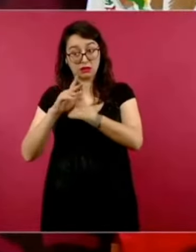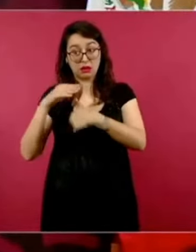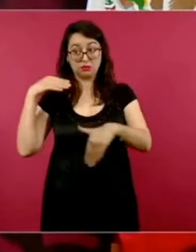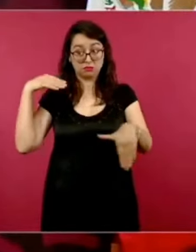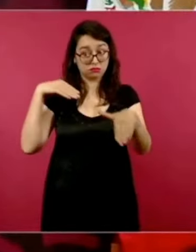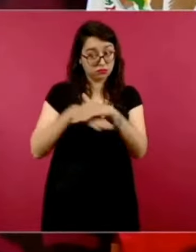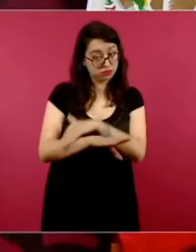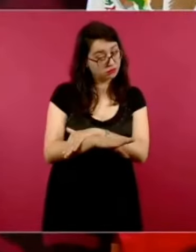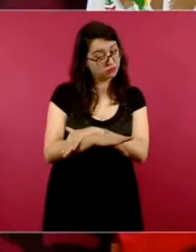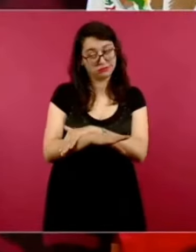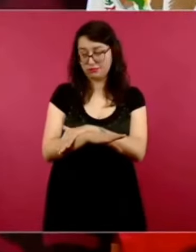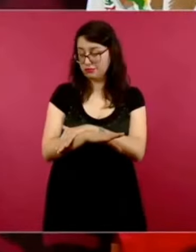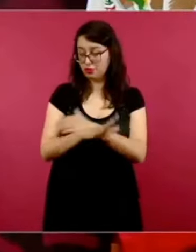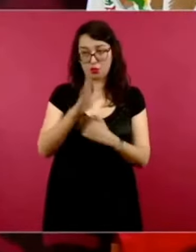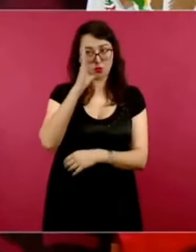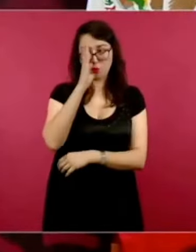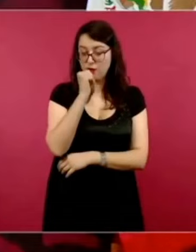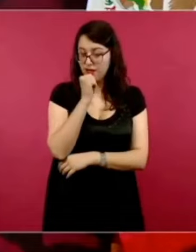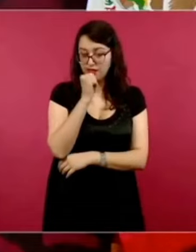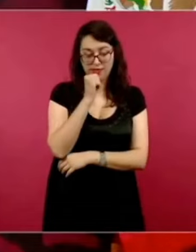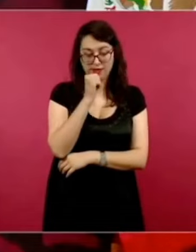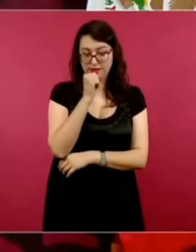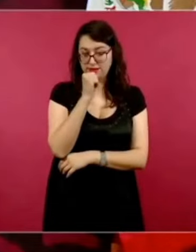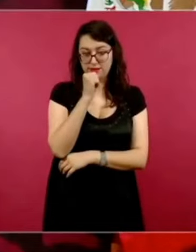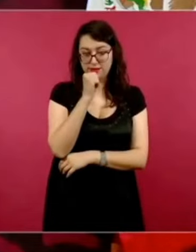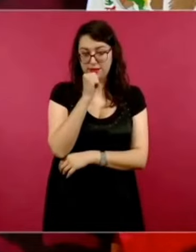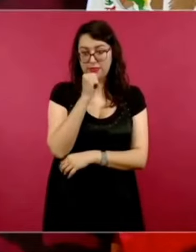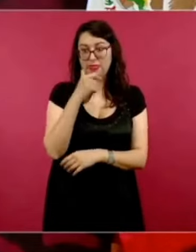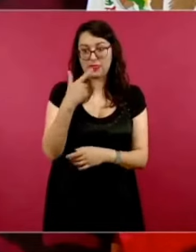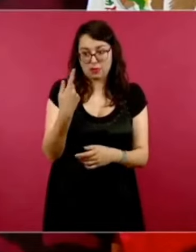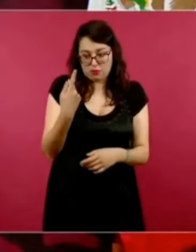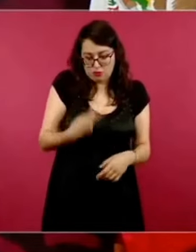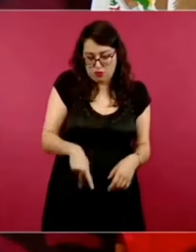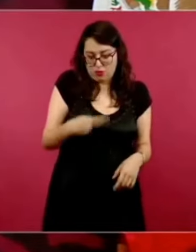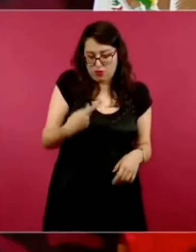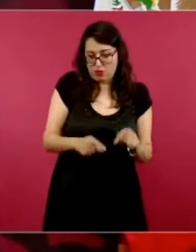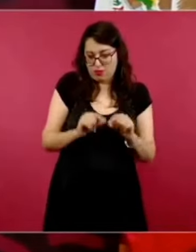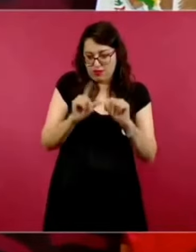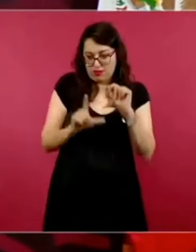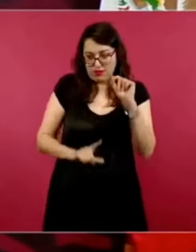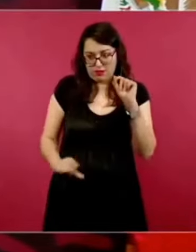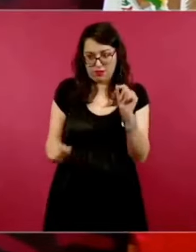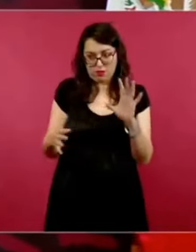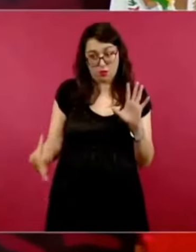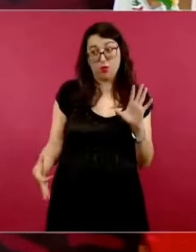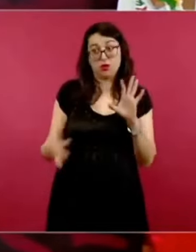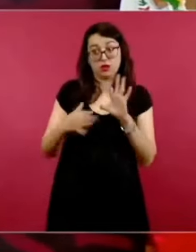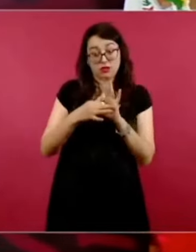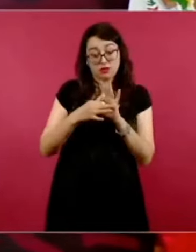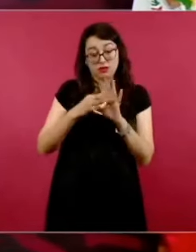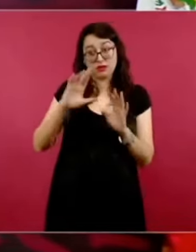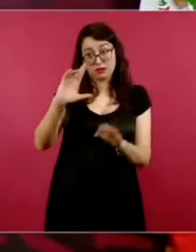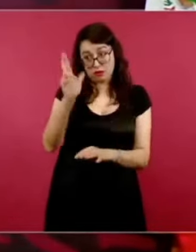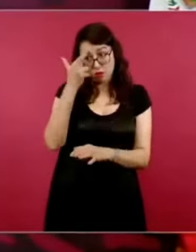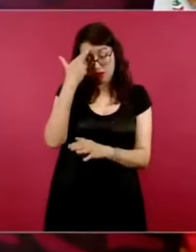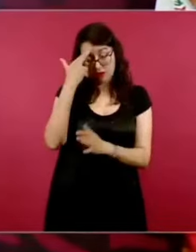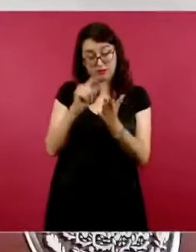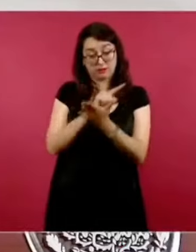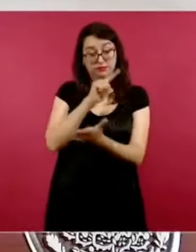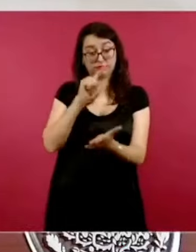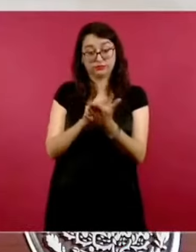embajadas sean como parte de nuestro territorio, en el caso de